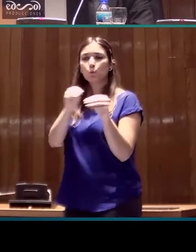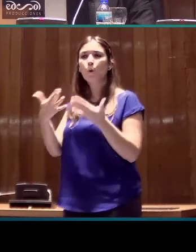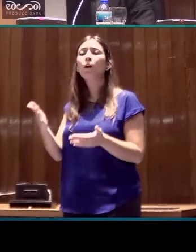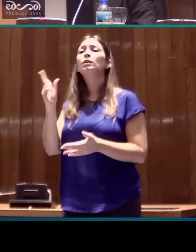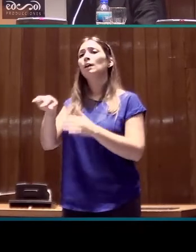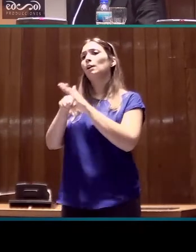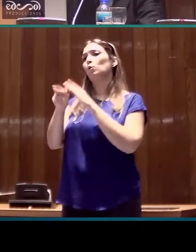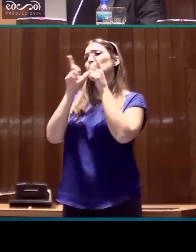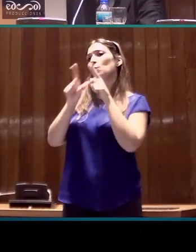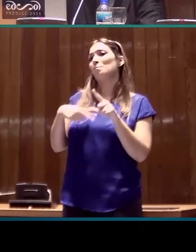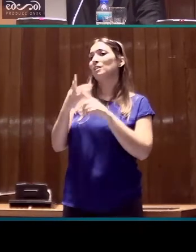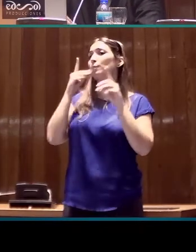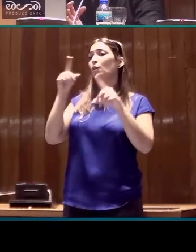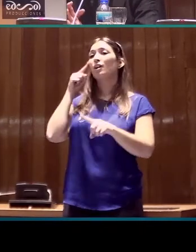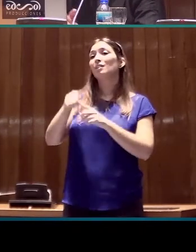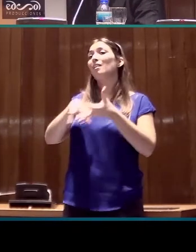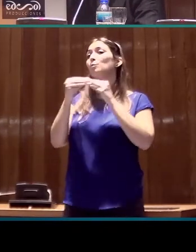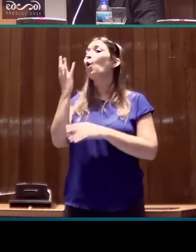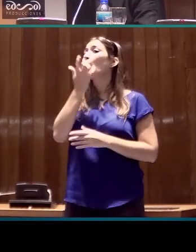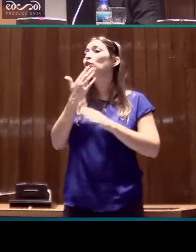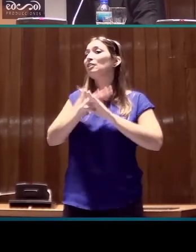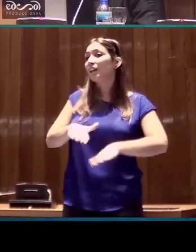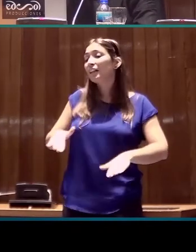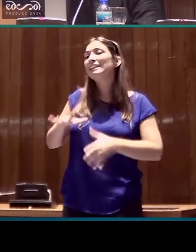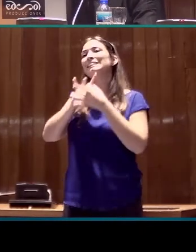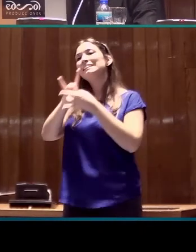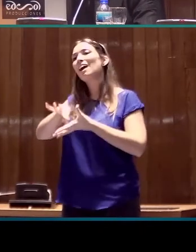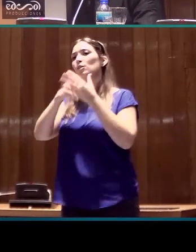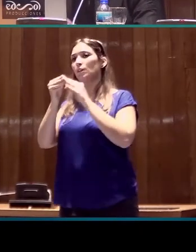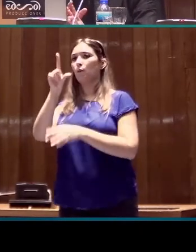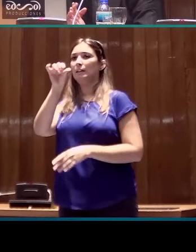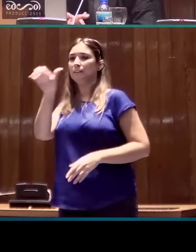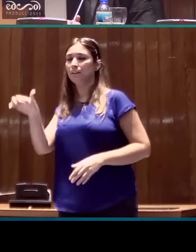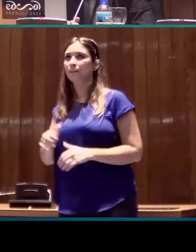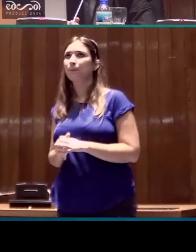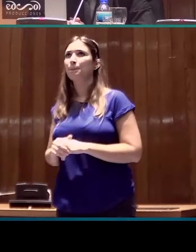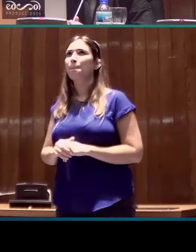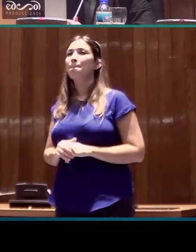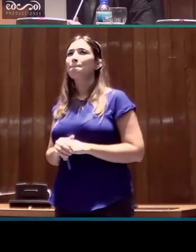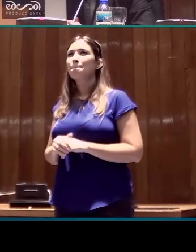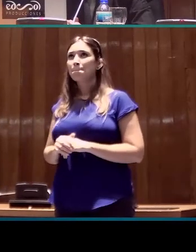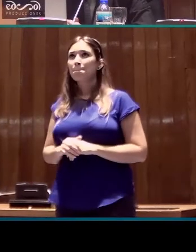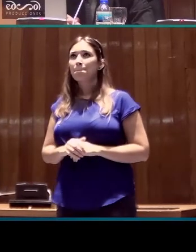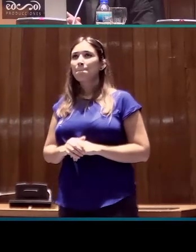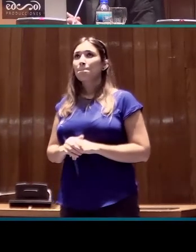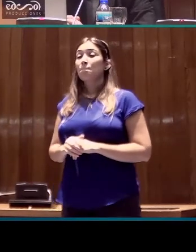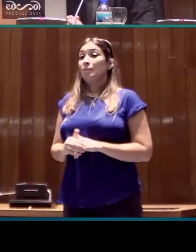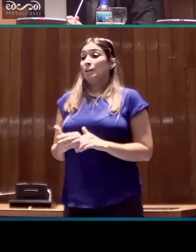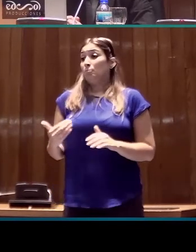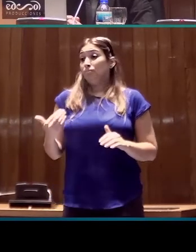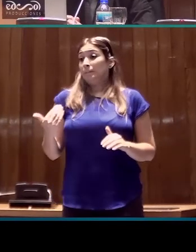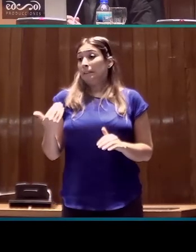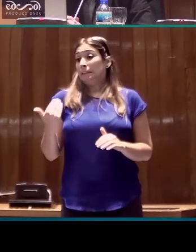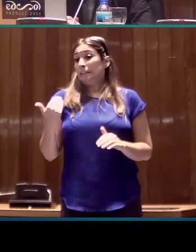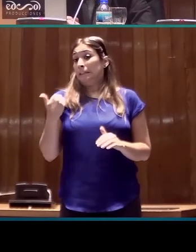lingüísticos y pedagógicos para la adaptación de cuentos infantiles a la lengua de signos española. Hemos incorporado recientemente